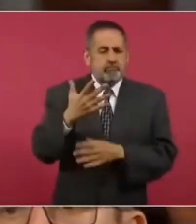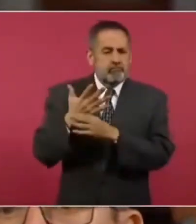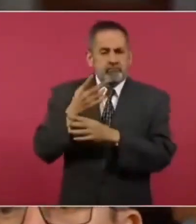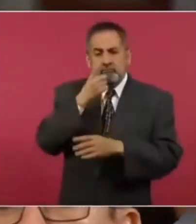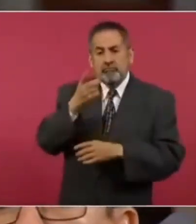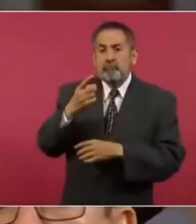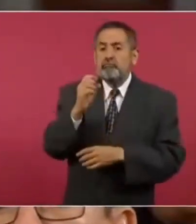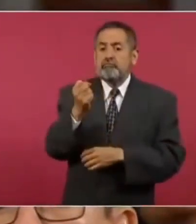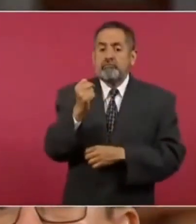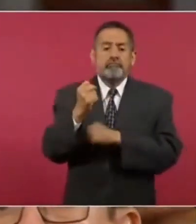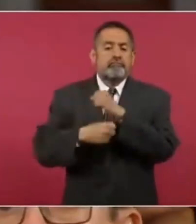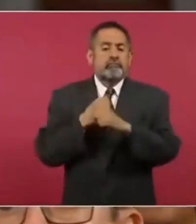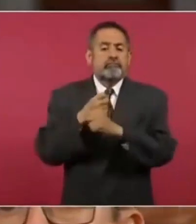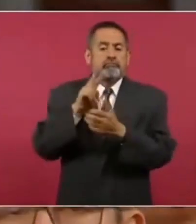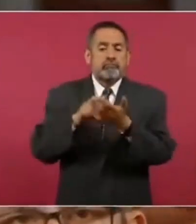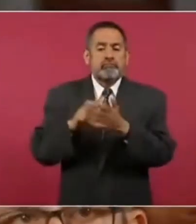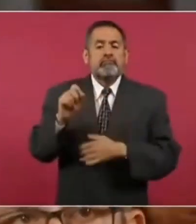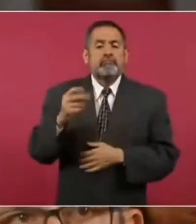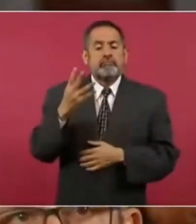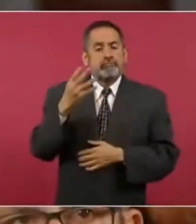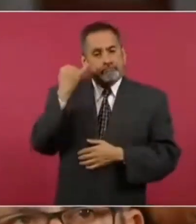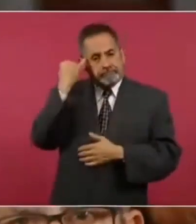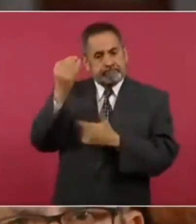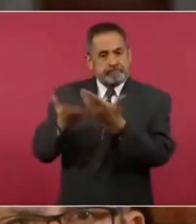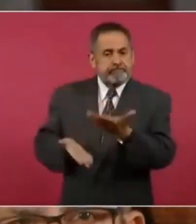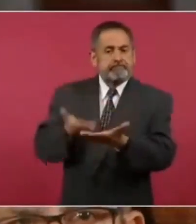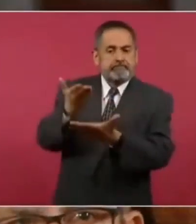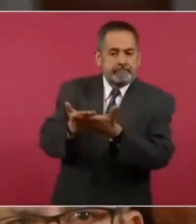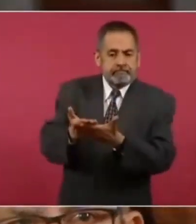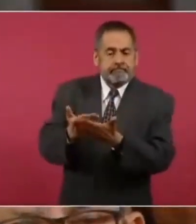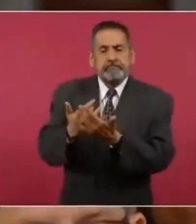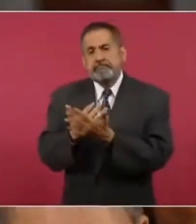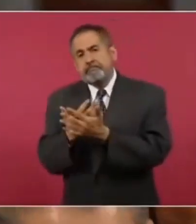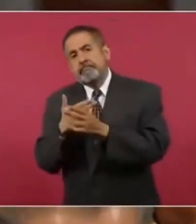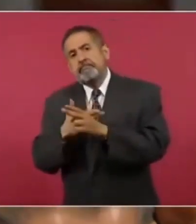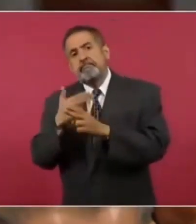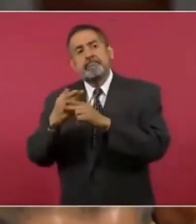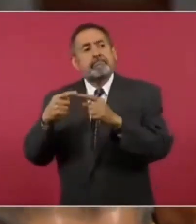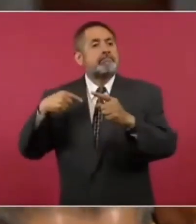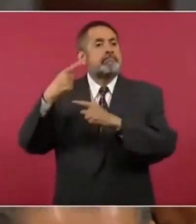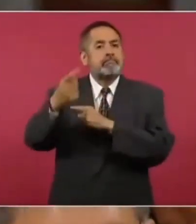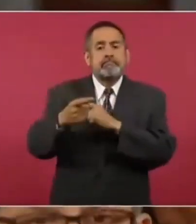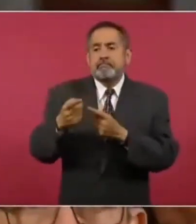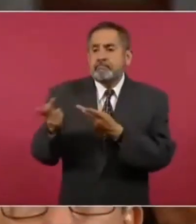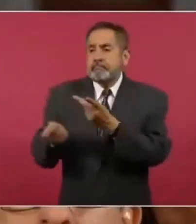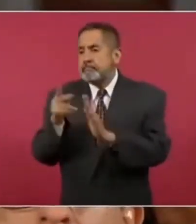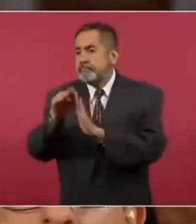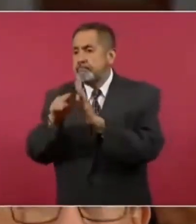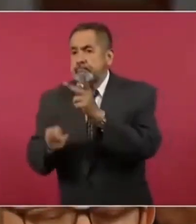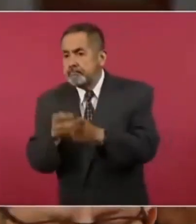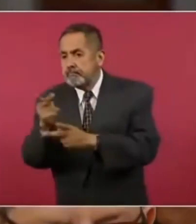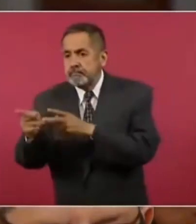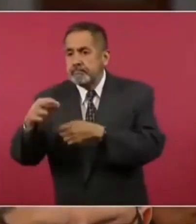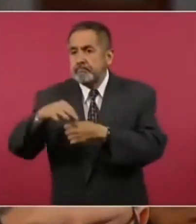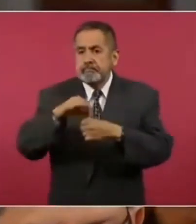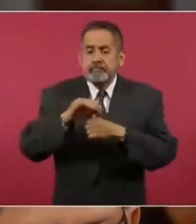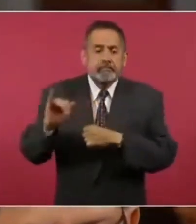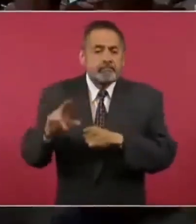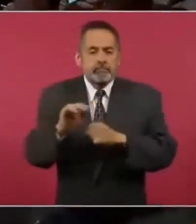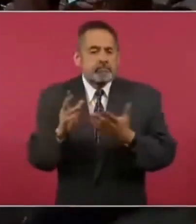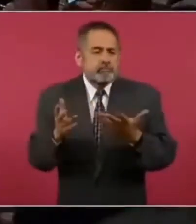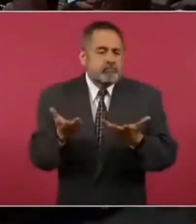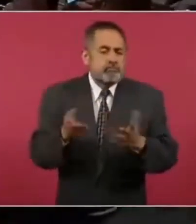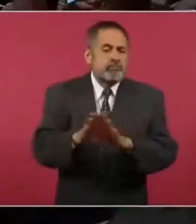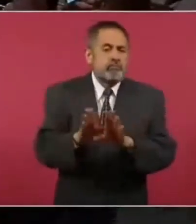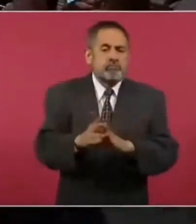en septiembre de dos mil veinticuatro va a enviar la iniciativa, si se va a esperar a hacer la consulta pública, popular, o si la va a enviar así.